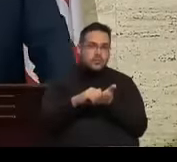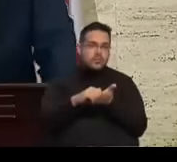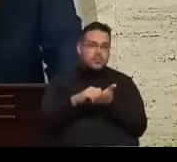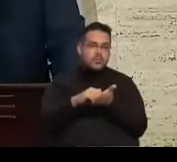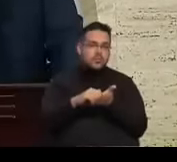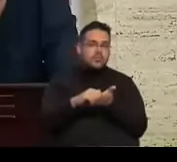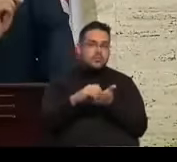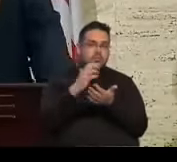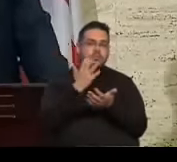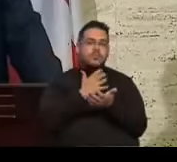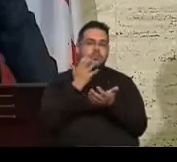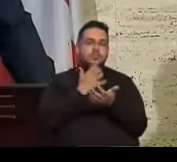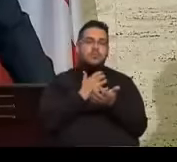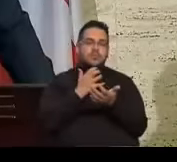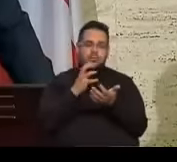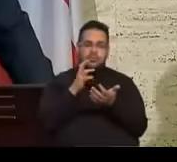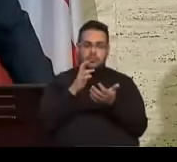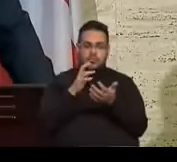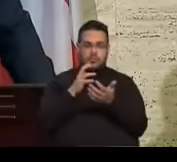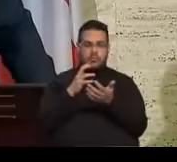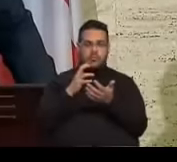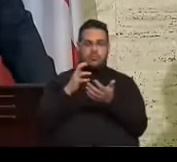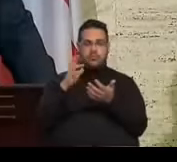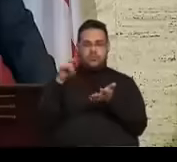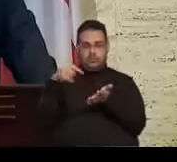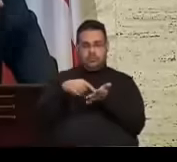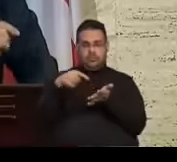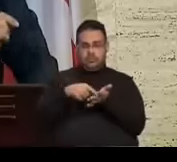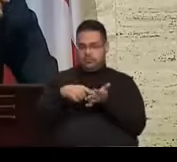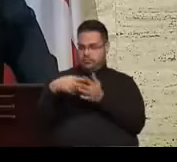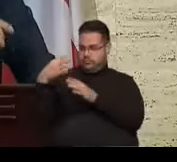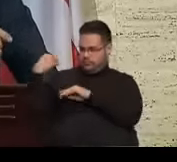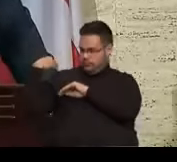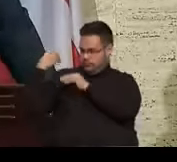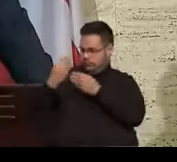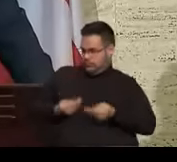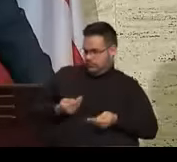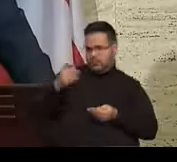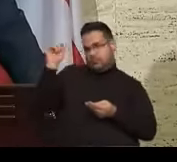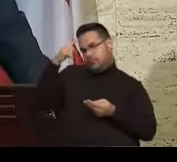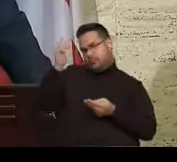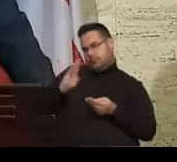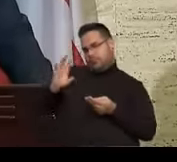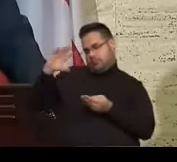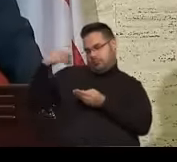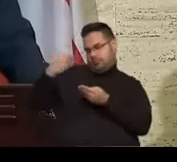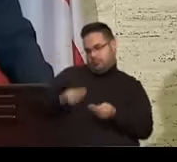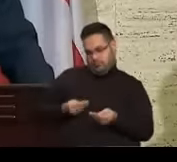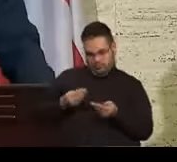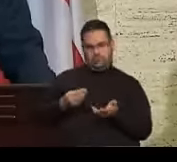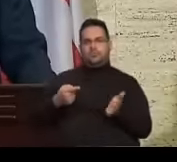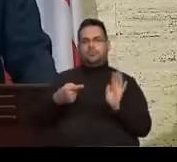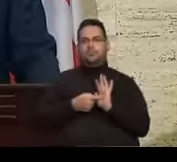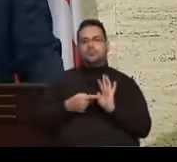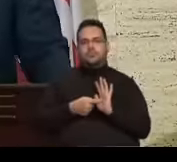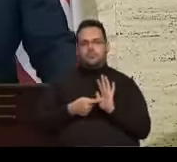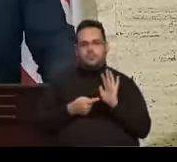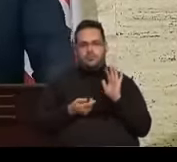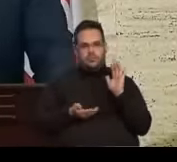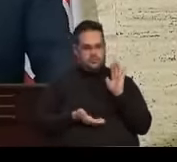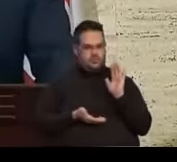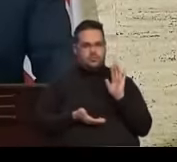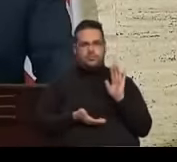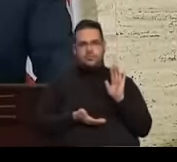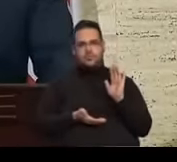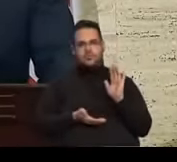déficit que heredamos de la pasada administración, de 2.200 millones de dólares, luego de